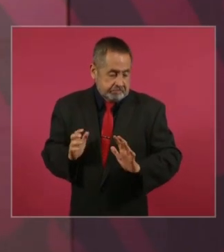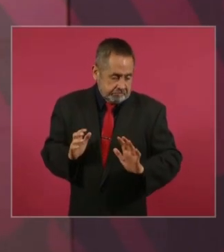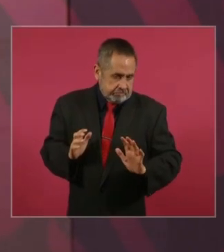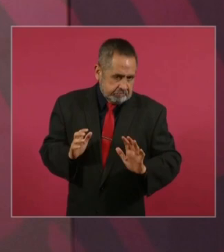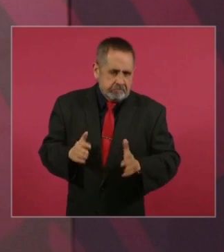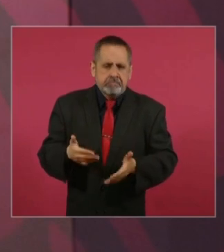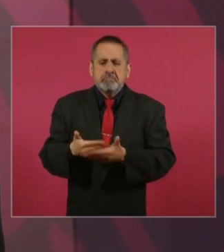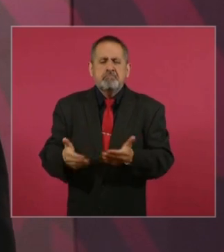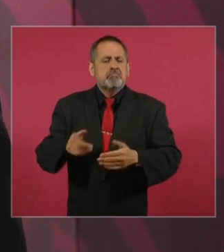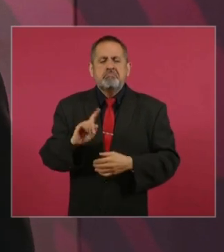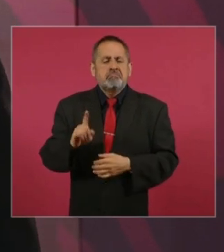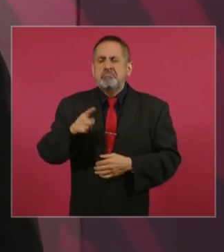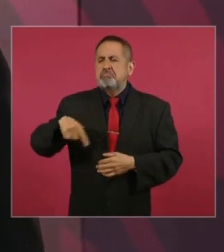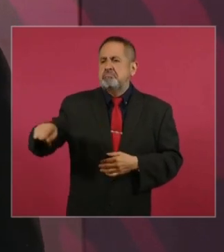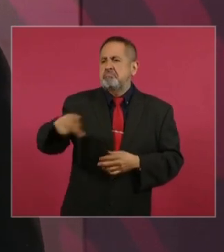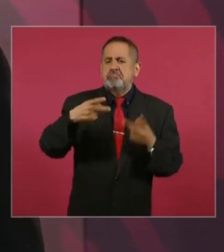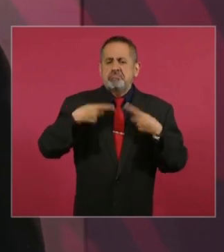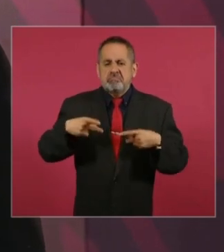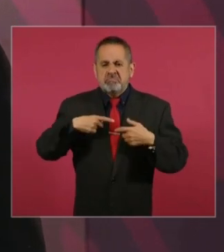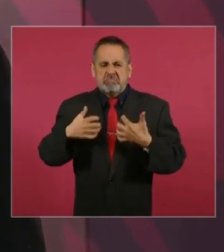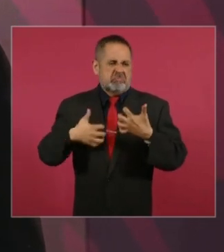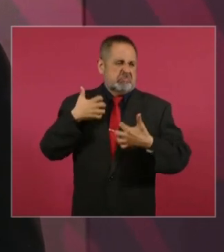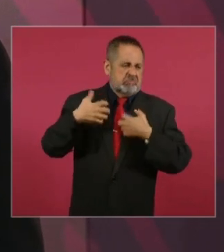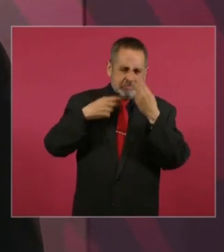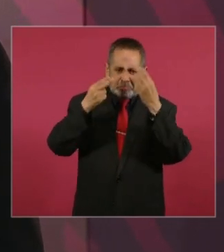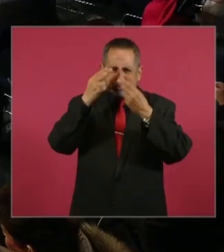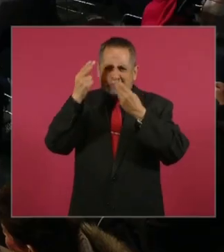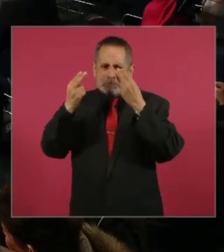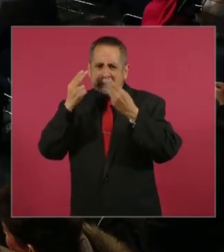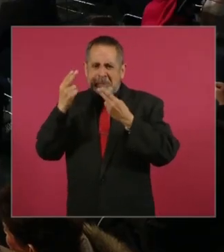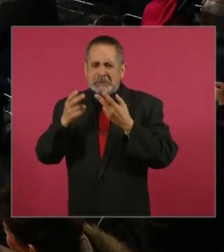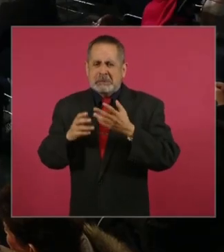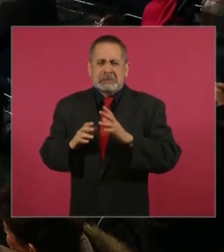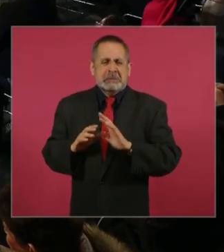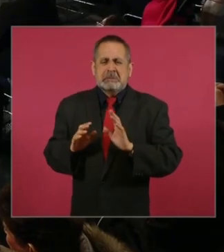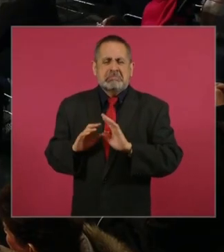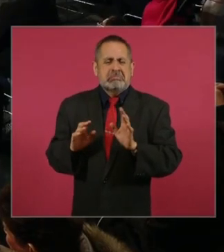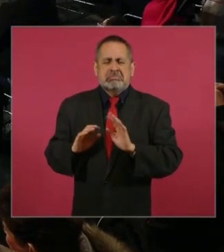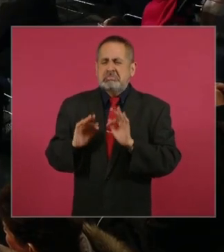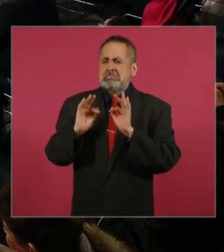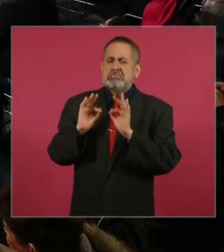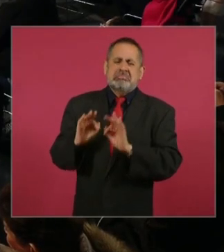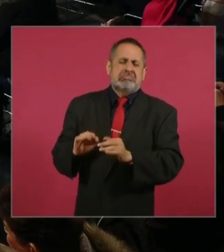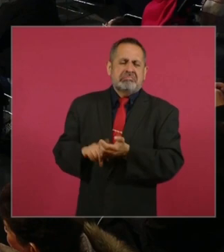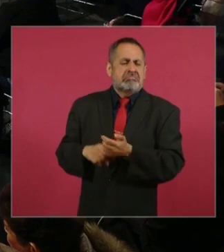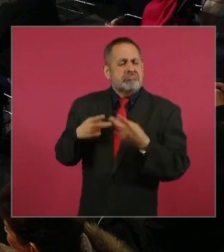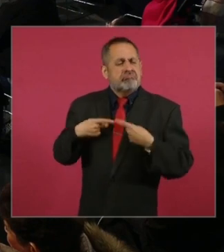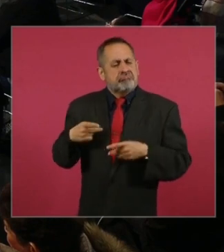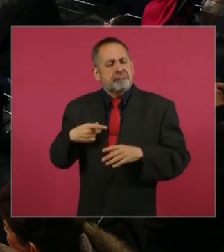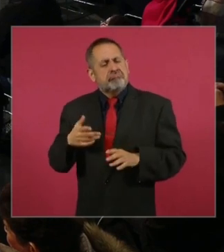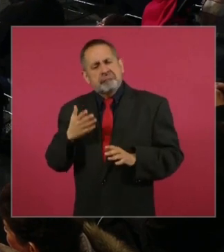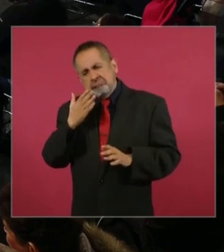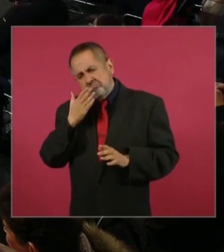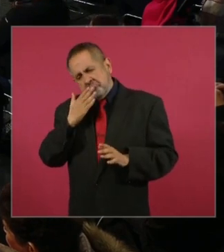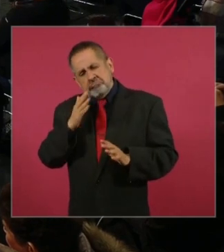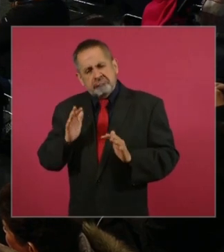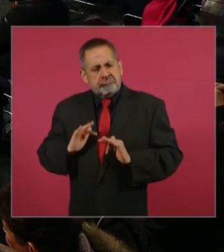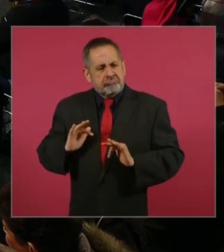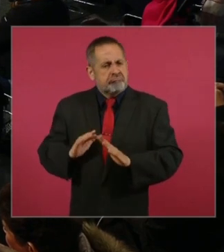Ahora no hay mal humor, no hay mal humor de la gente. Y